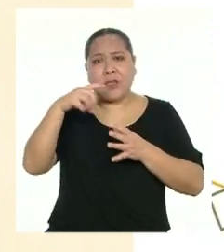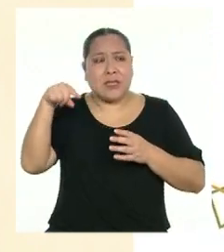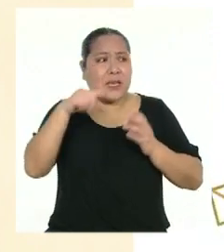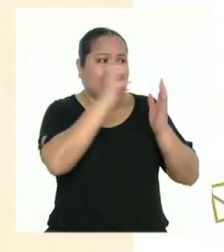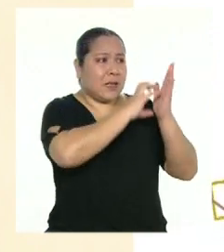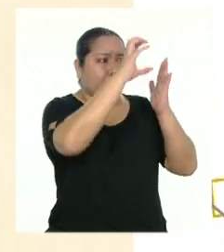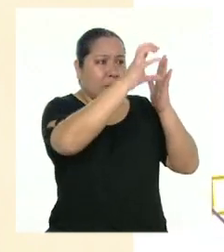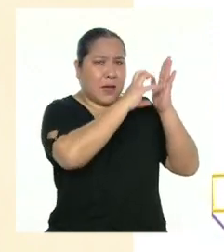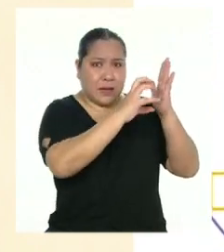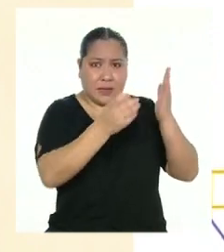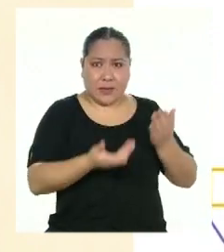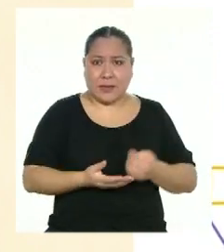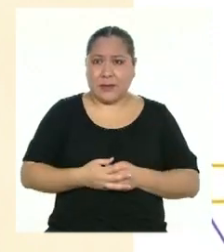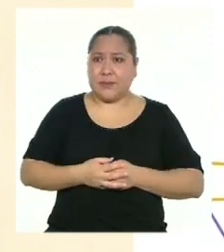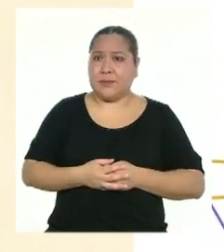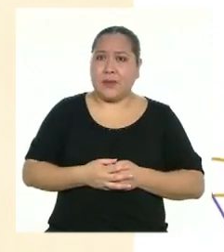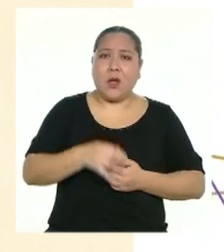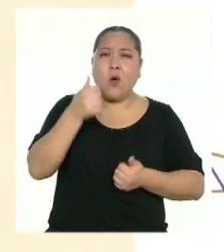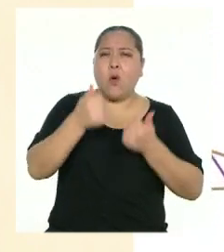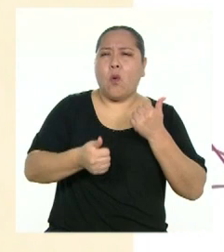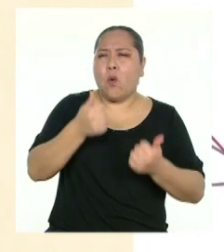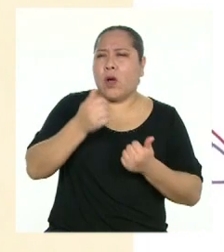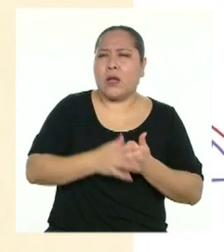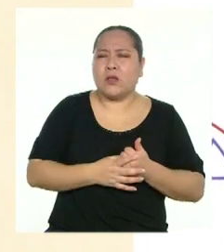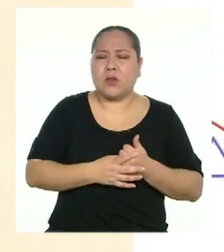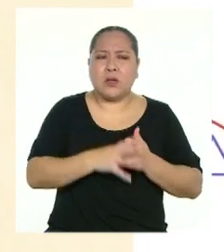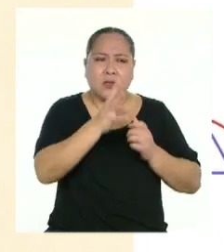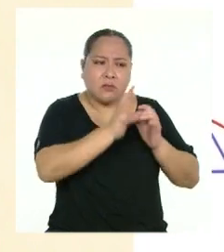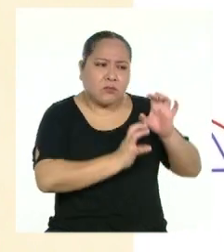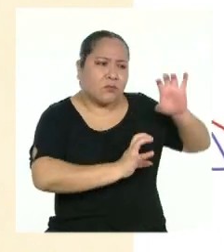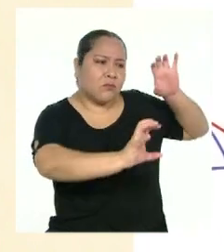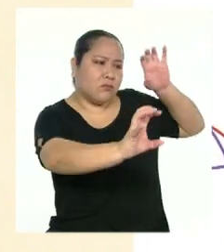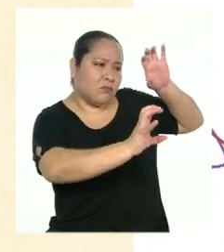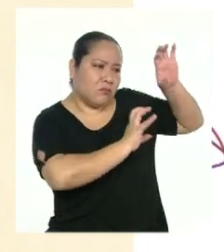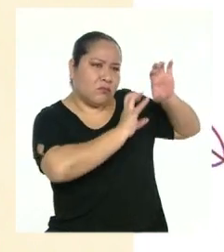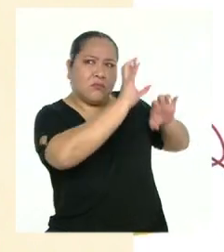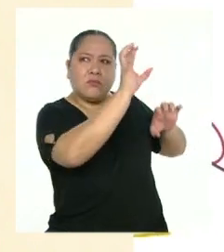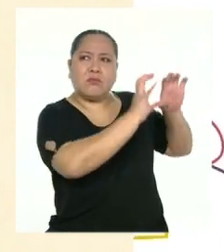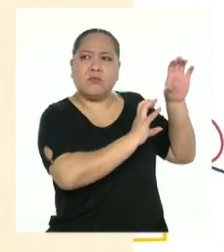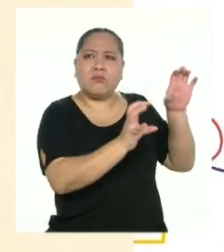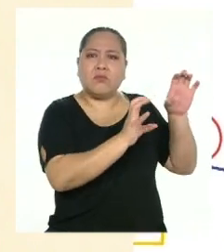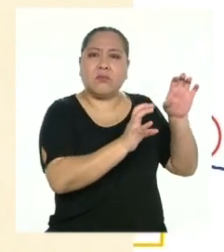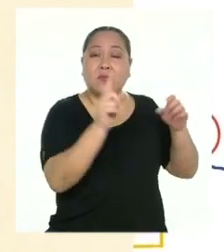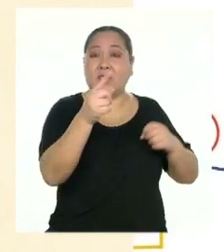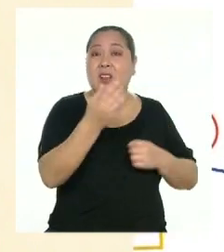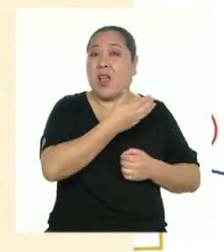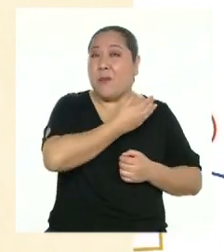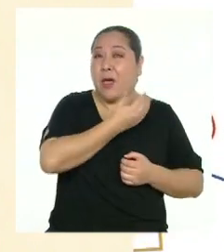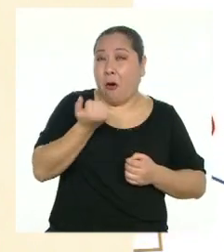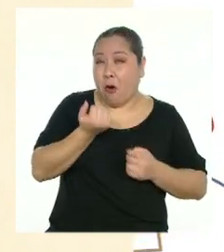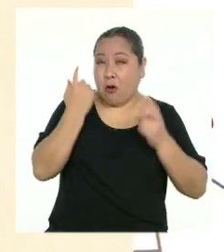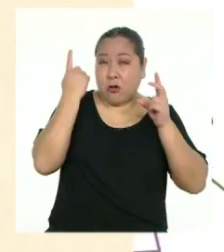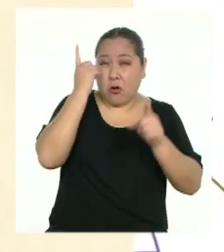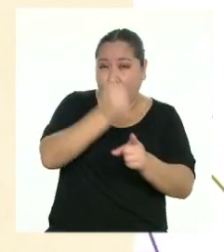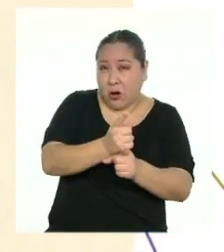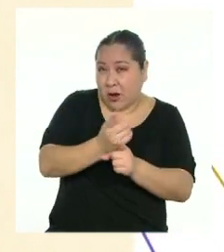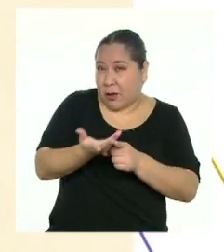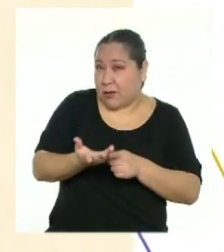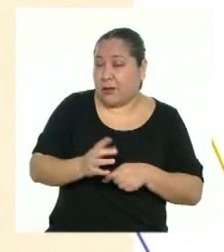¿Qué disposición de los elementos de nuestro periódico mural sería la más adecuada?